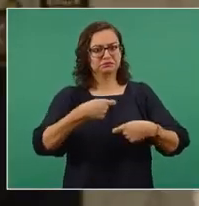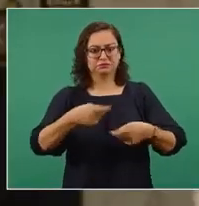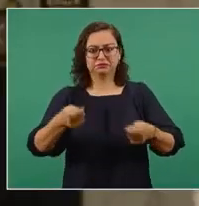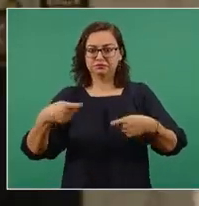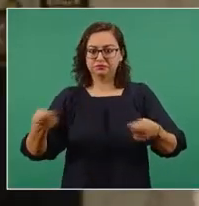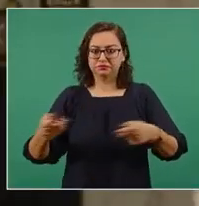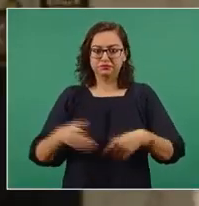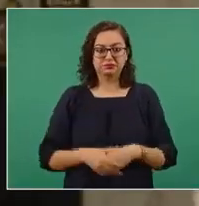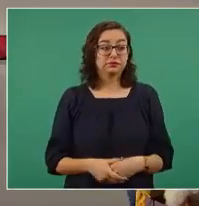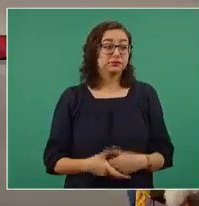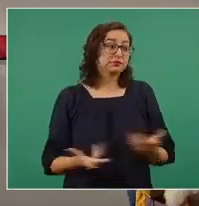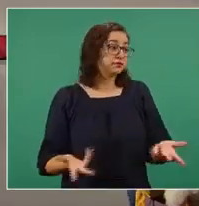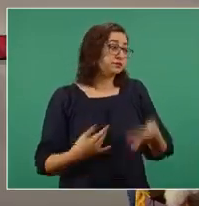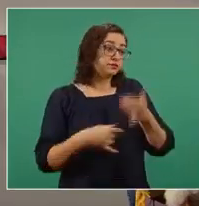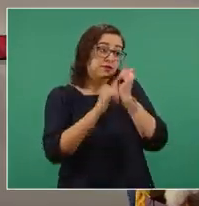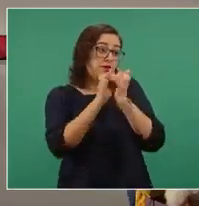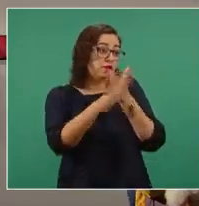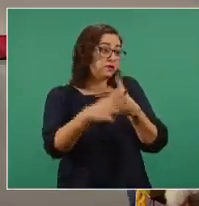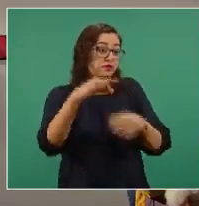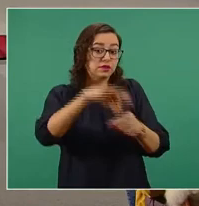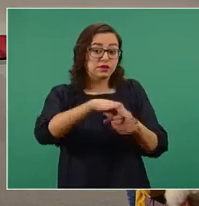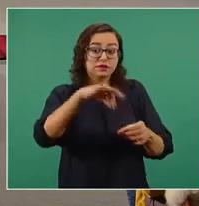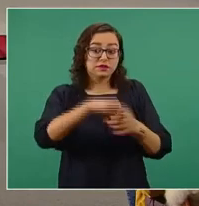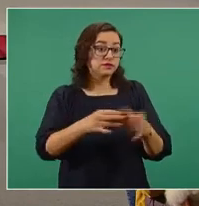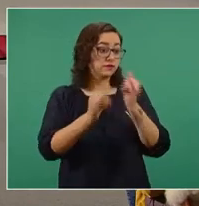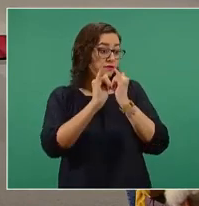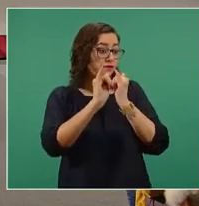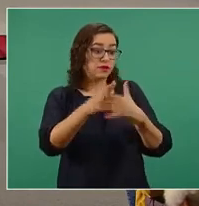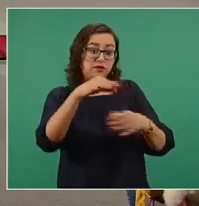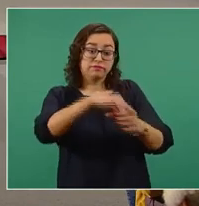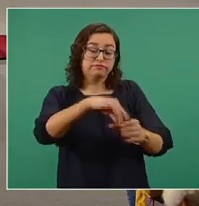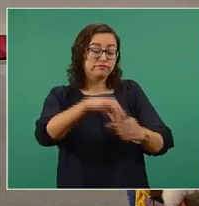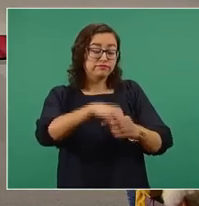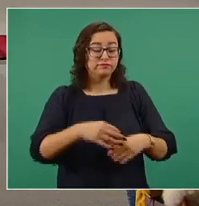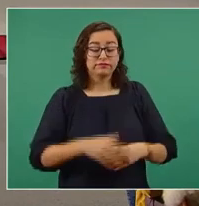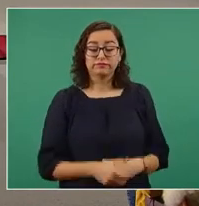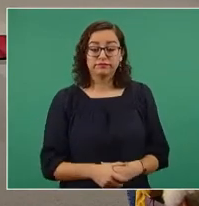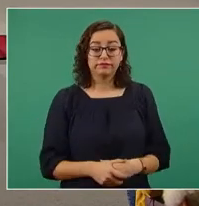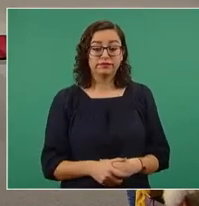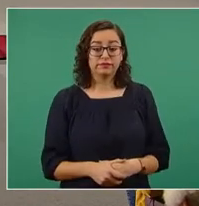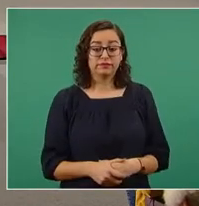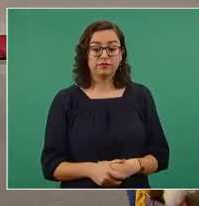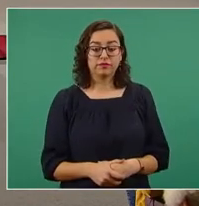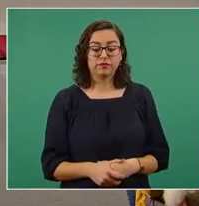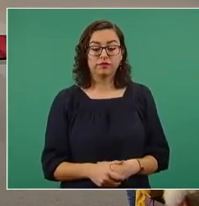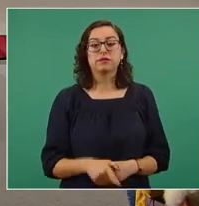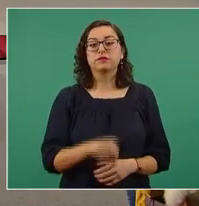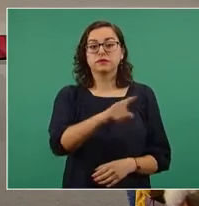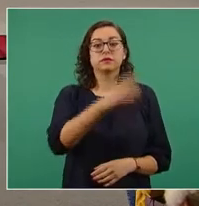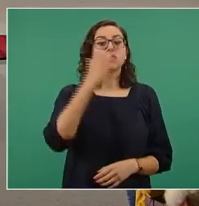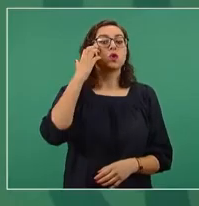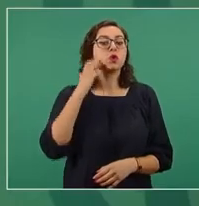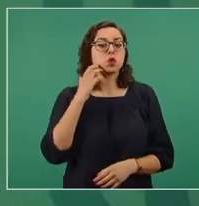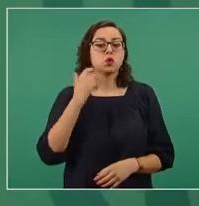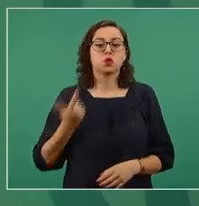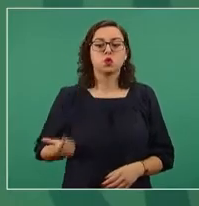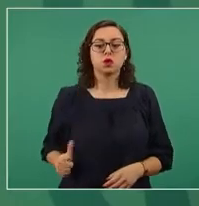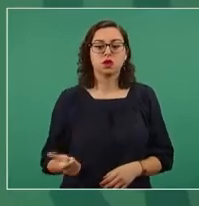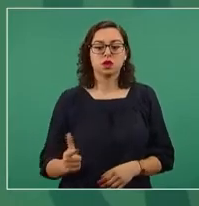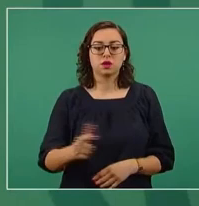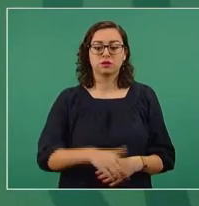fraude electoral, fraude. Se están entregando principalmente en León. Y hay que denunciarlo.